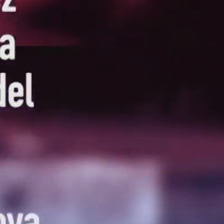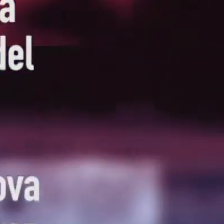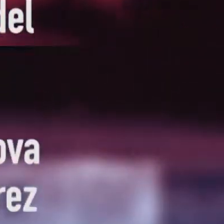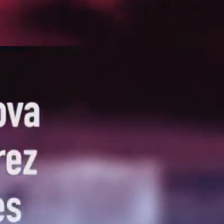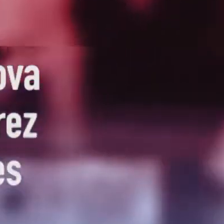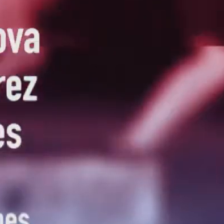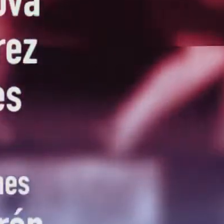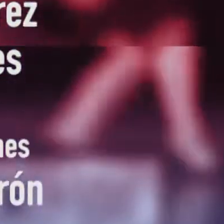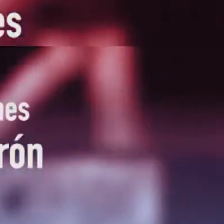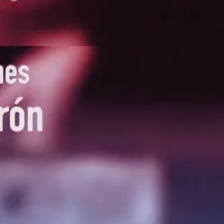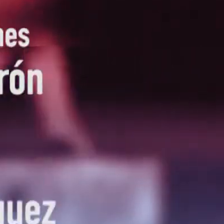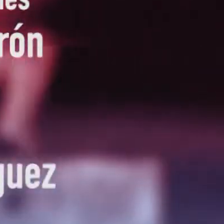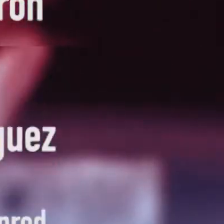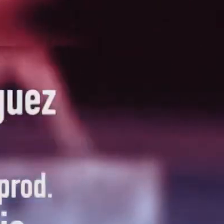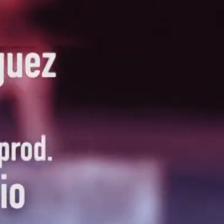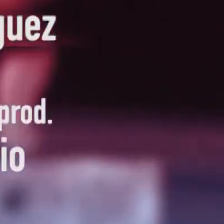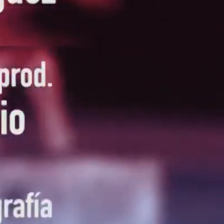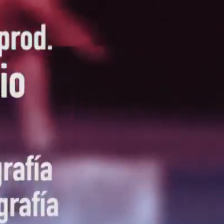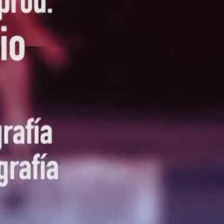Gracias por ver el video.